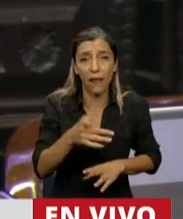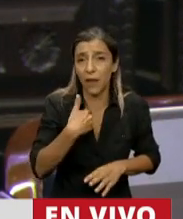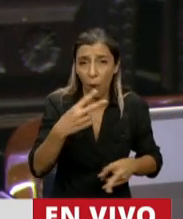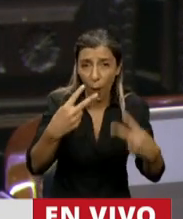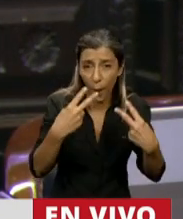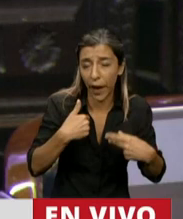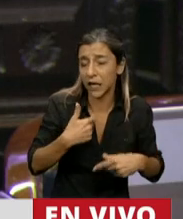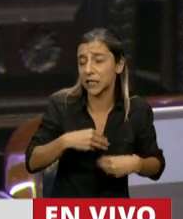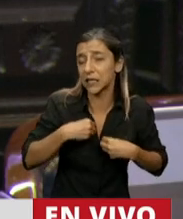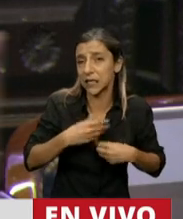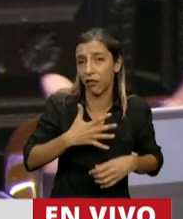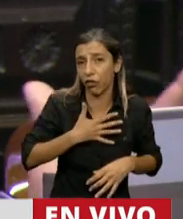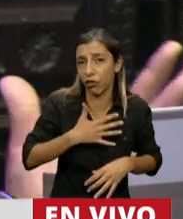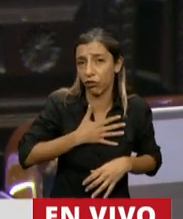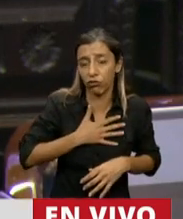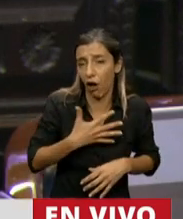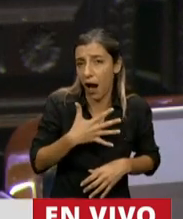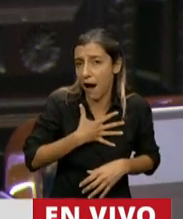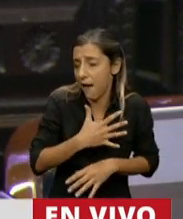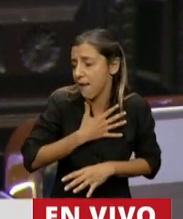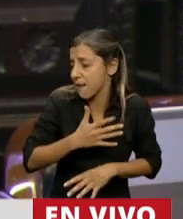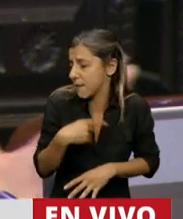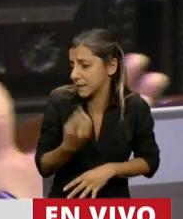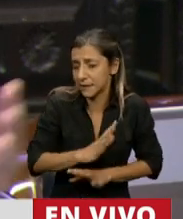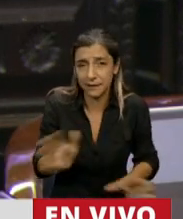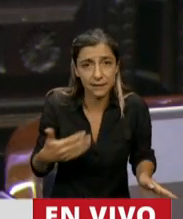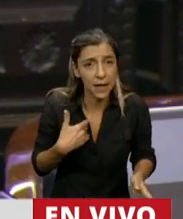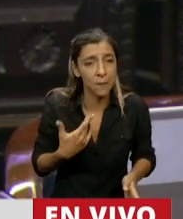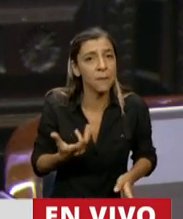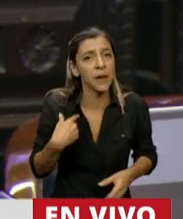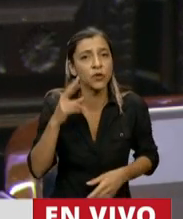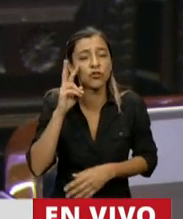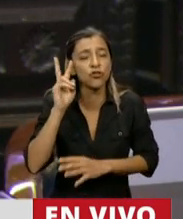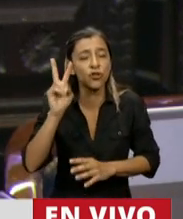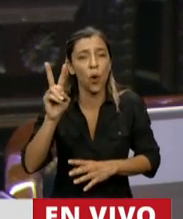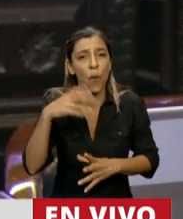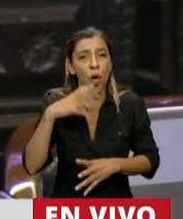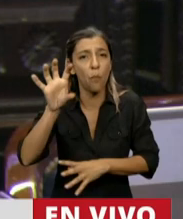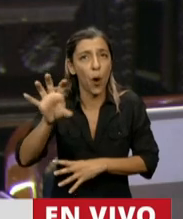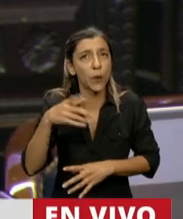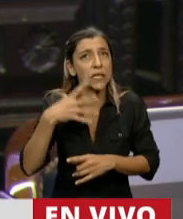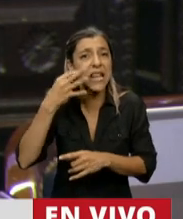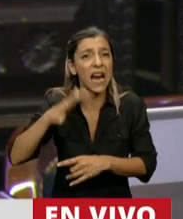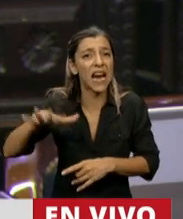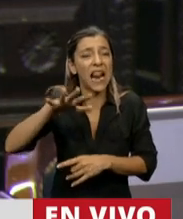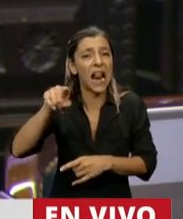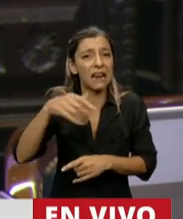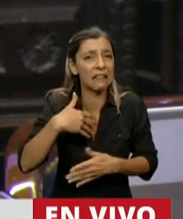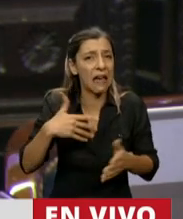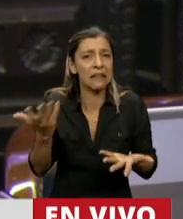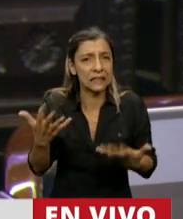sinceramente me da pena volver a la provincia donde los problemas reales de la provincia son aquellas mamás